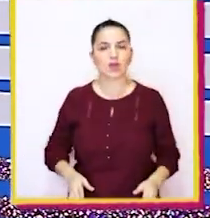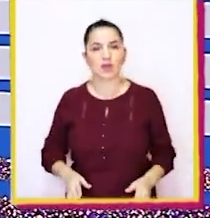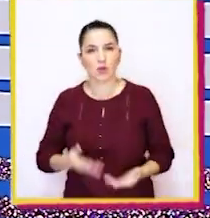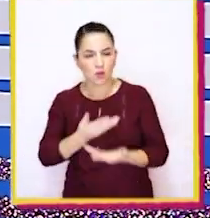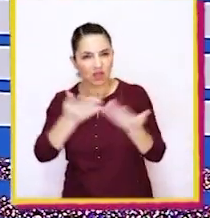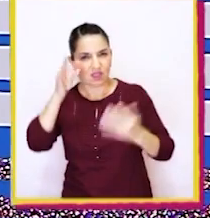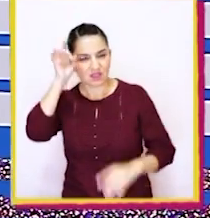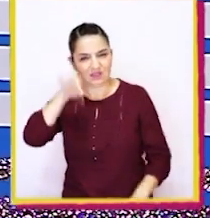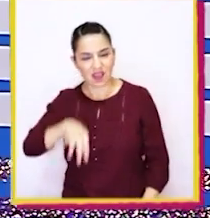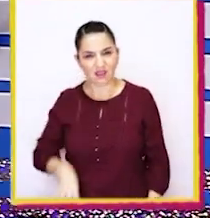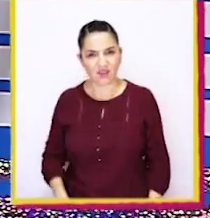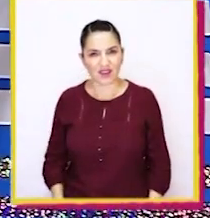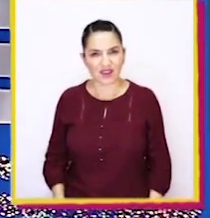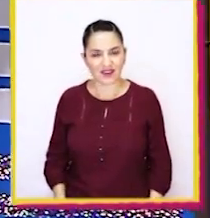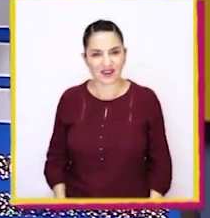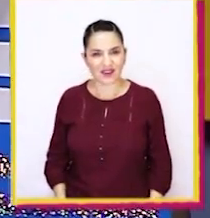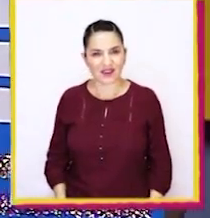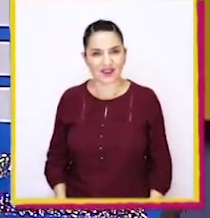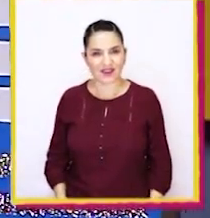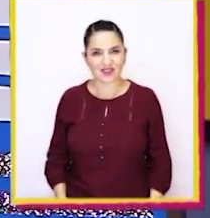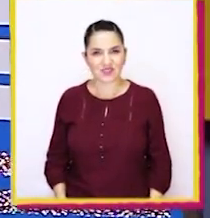¿Lo saben, niños?